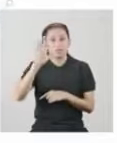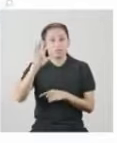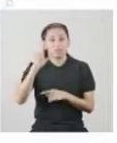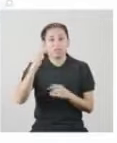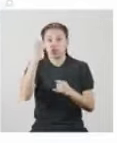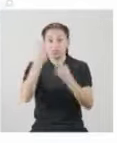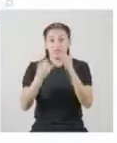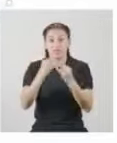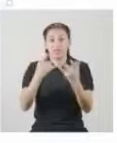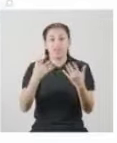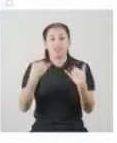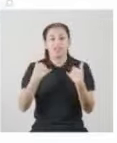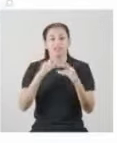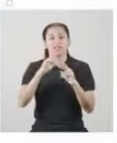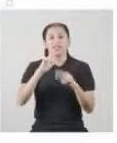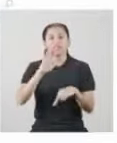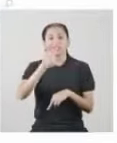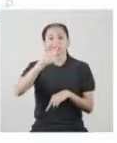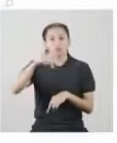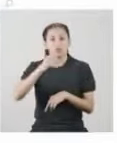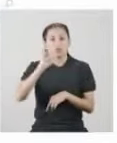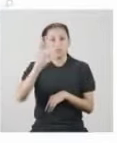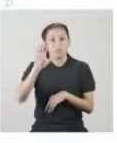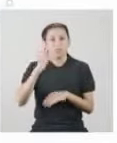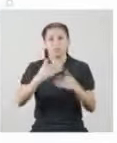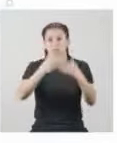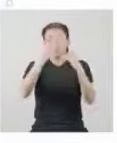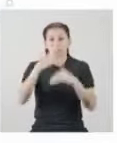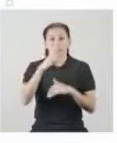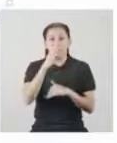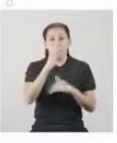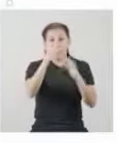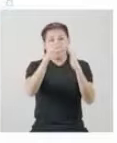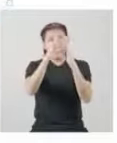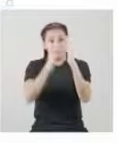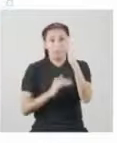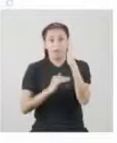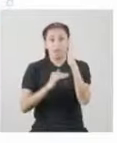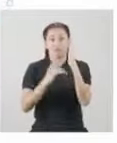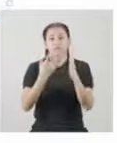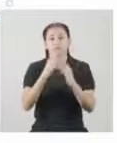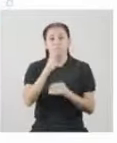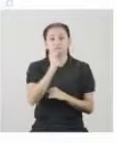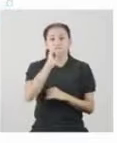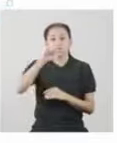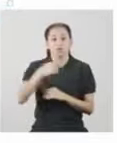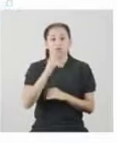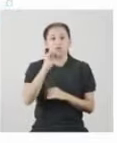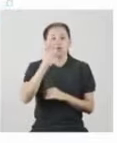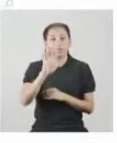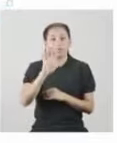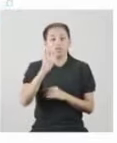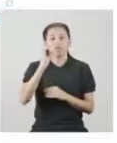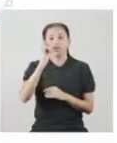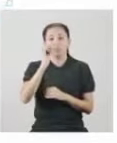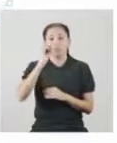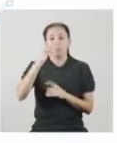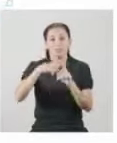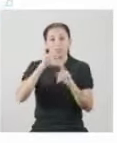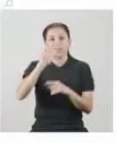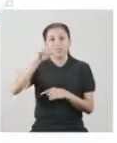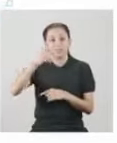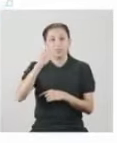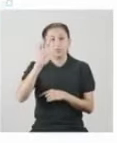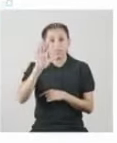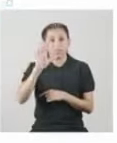,5 más da como resultado 5,5. Y las desviaciones por debajo de la media es igual a 0,5 más